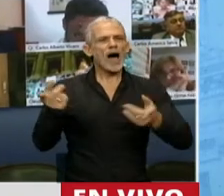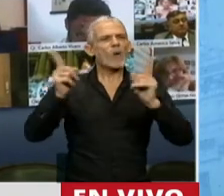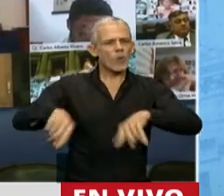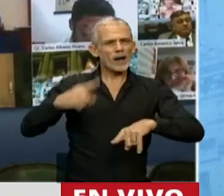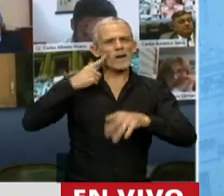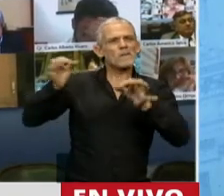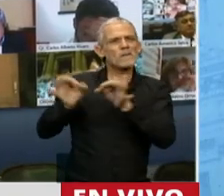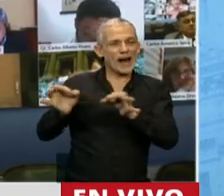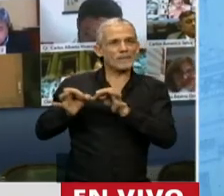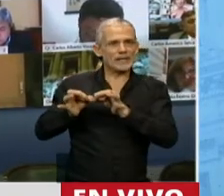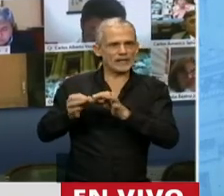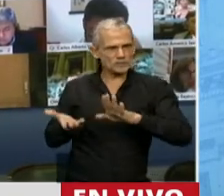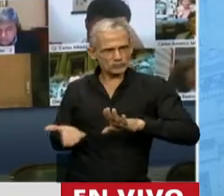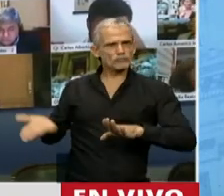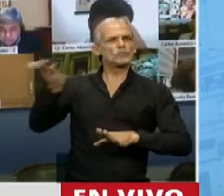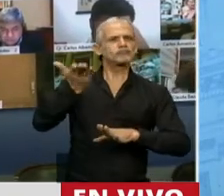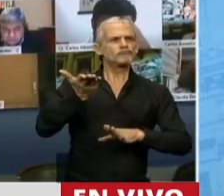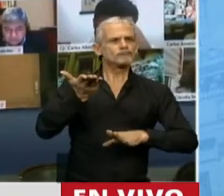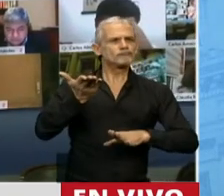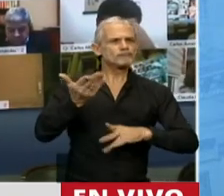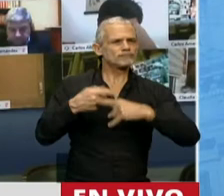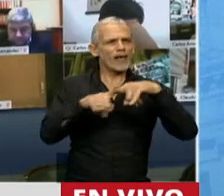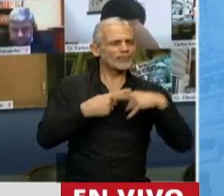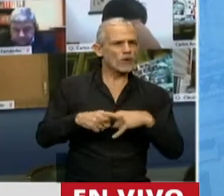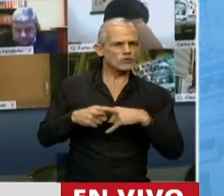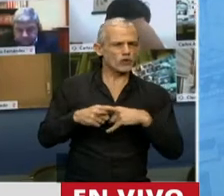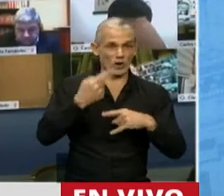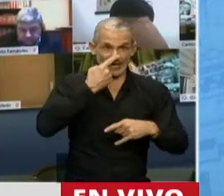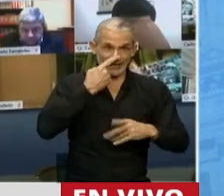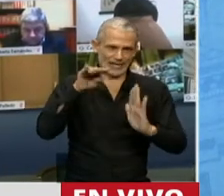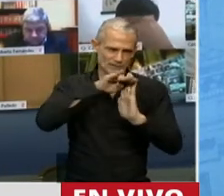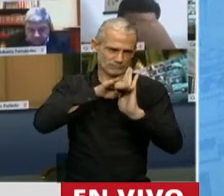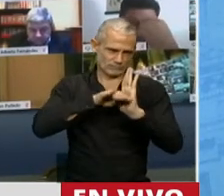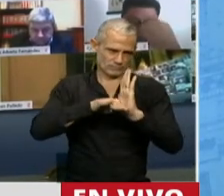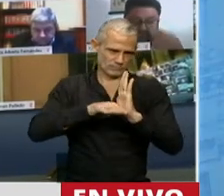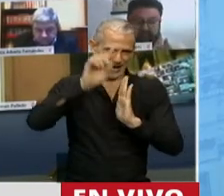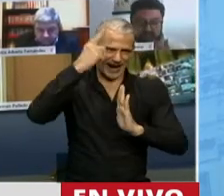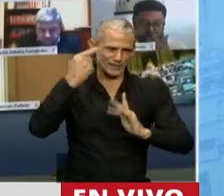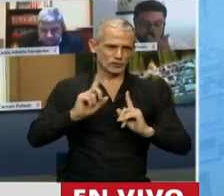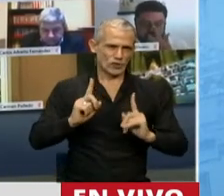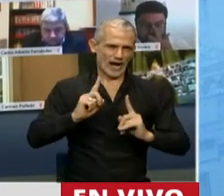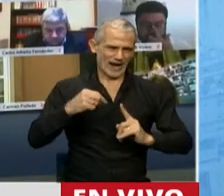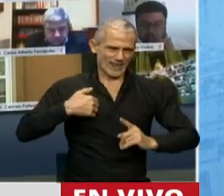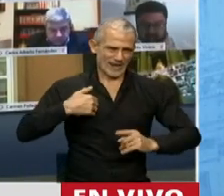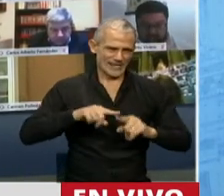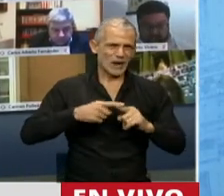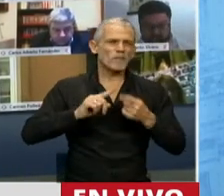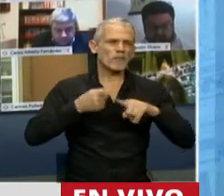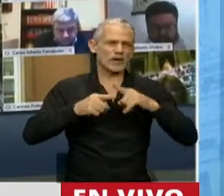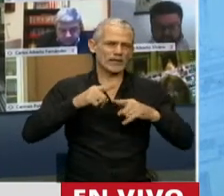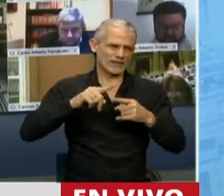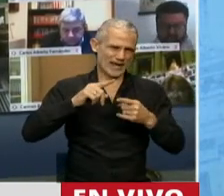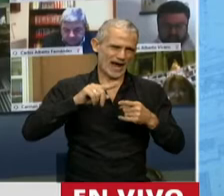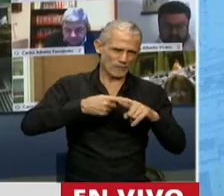Malvinas el lugar que se merece dentro de los intereses estratégicos nacionales de nuestra política exterior.